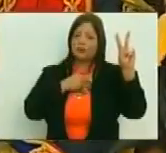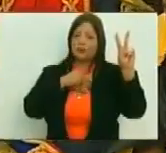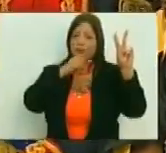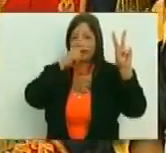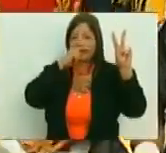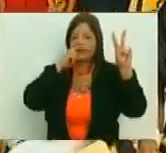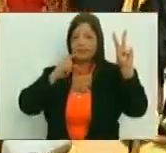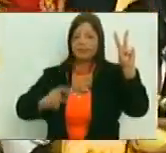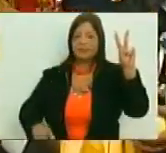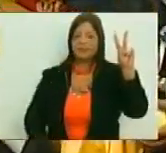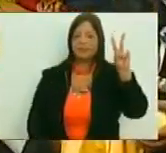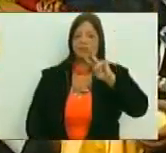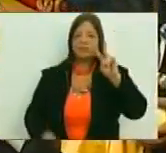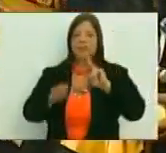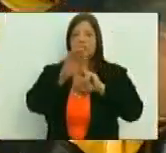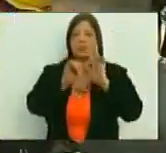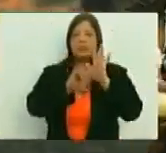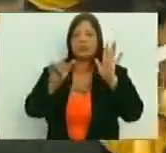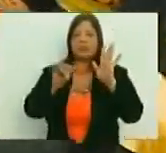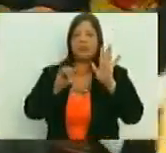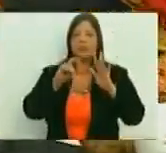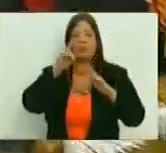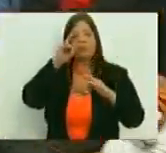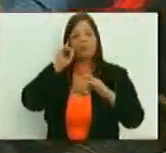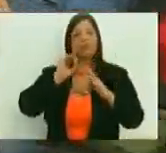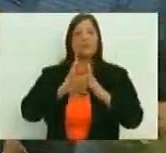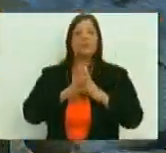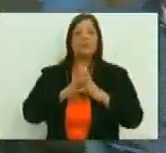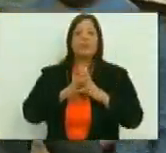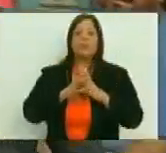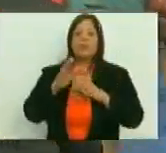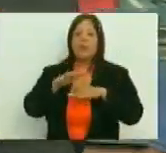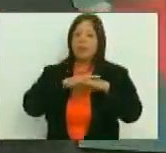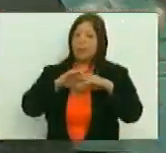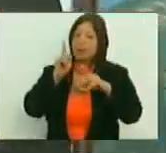constituyente Juan Francisco Escalona para leer el decreto Amén Amén Amén